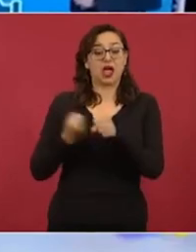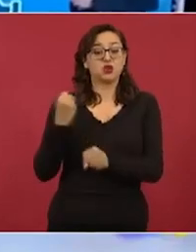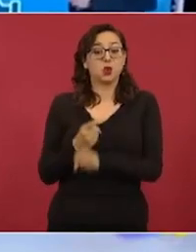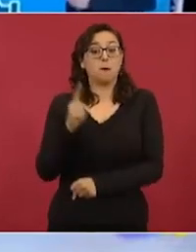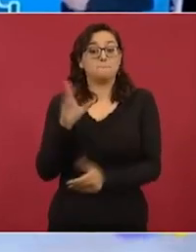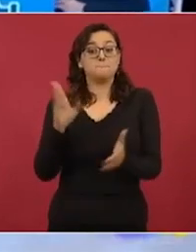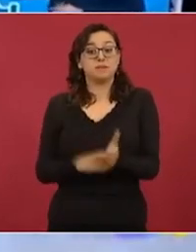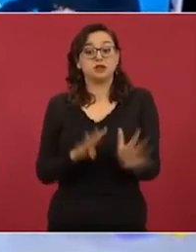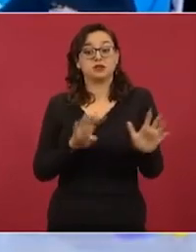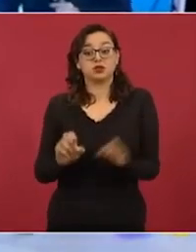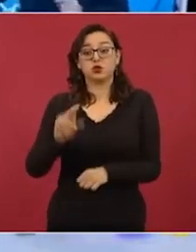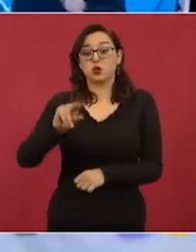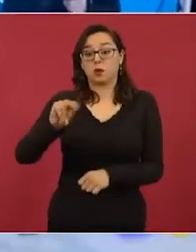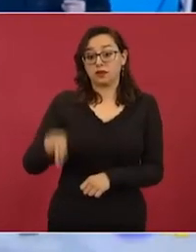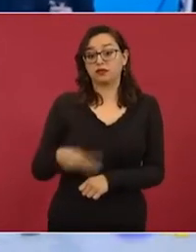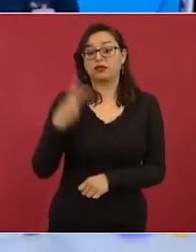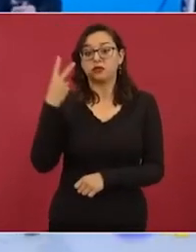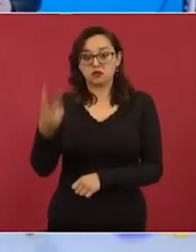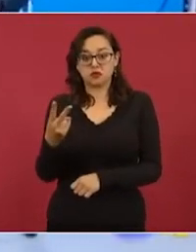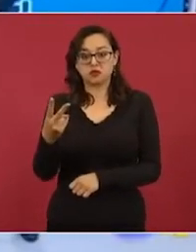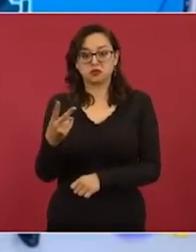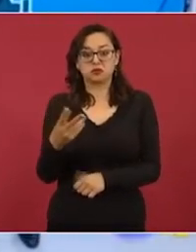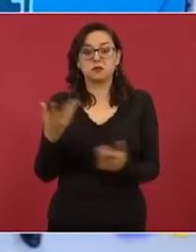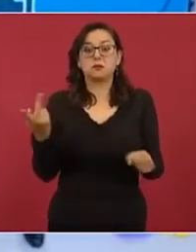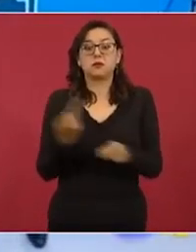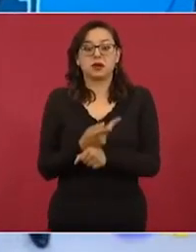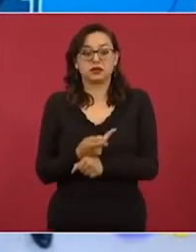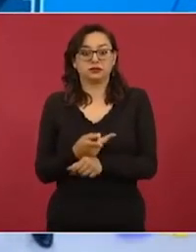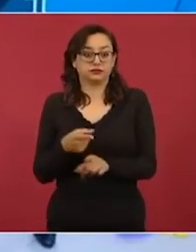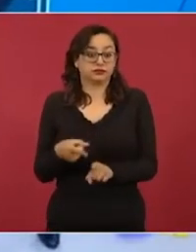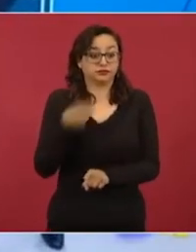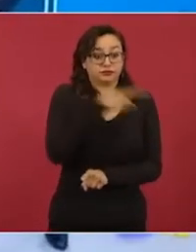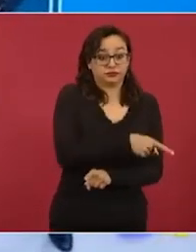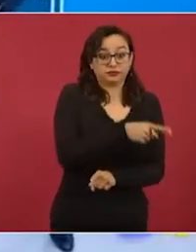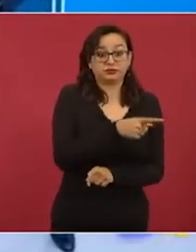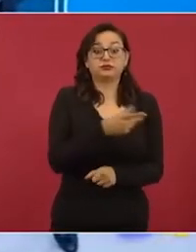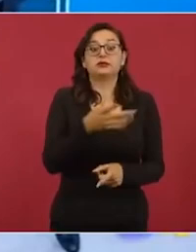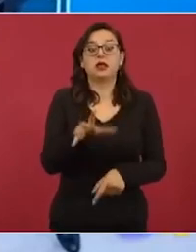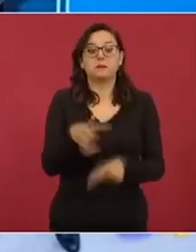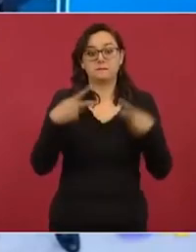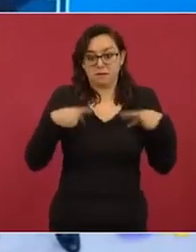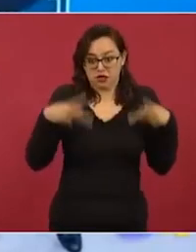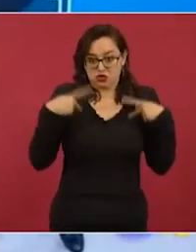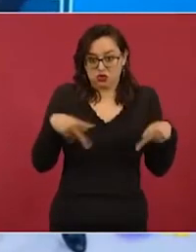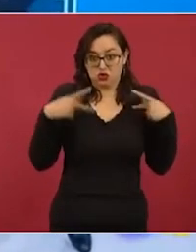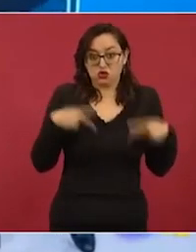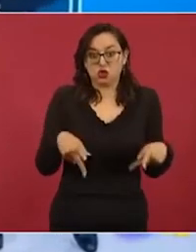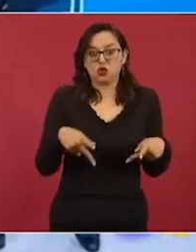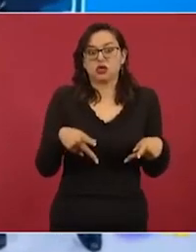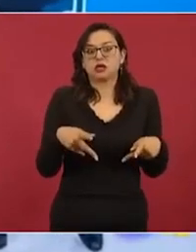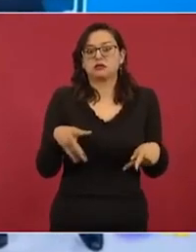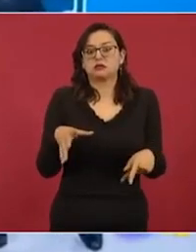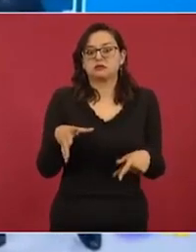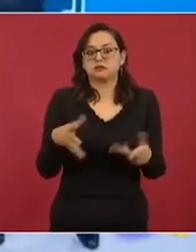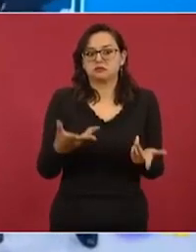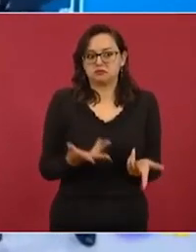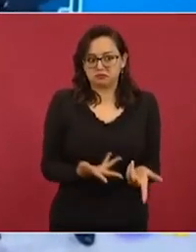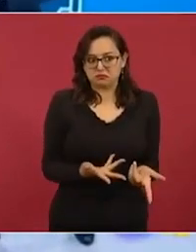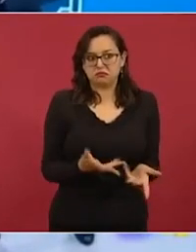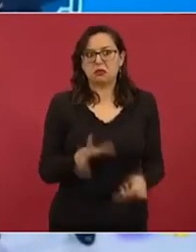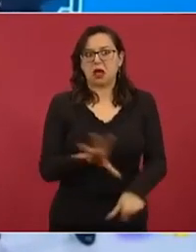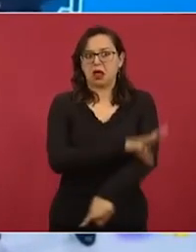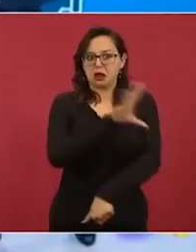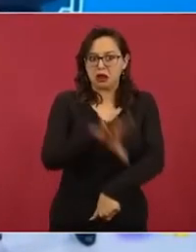sistema, lo que se quería era pagar mucho a esta gente, a la gente que metía centrales